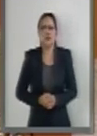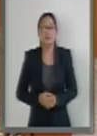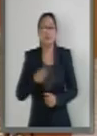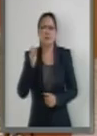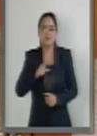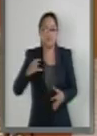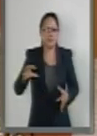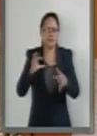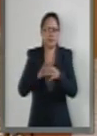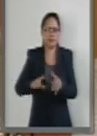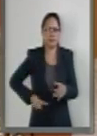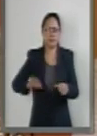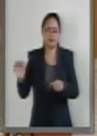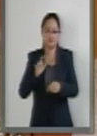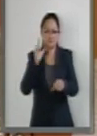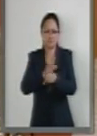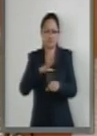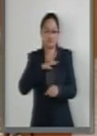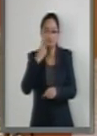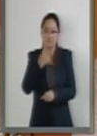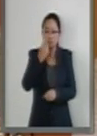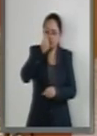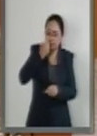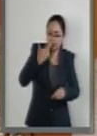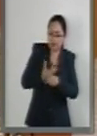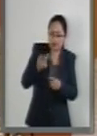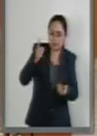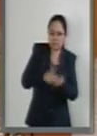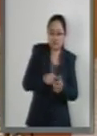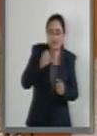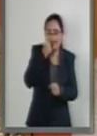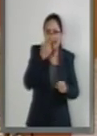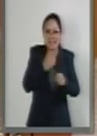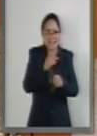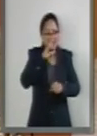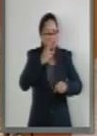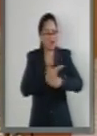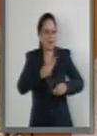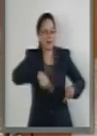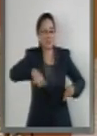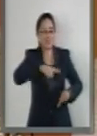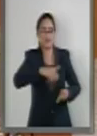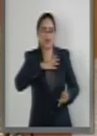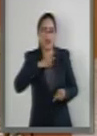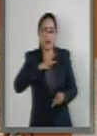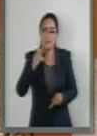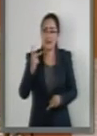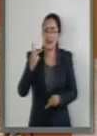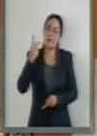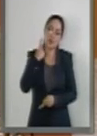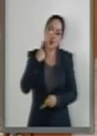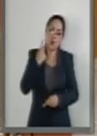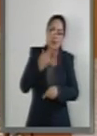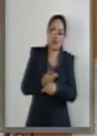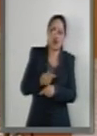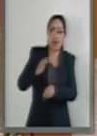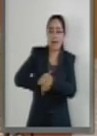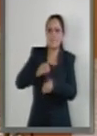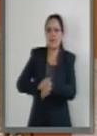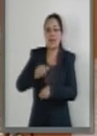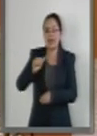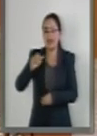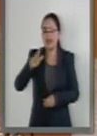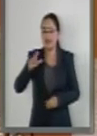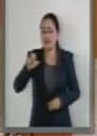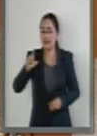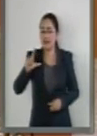del Gabinete del Gobierno Federal, existen dos secretarias de Estados, por ciento, y una procuradora, por cierto, nuestra amiga Arely, que mucho